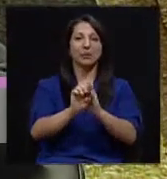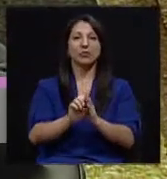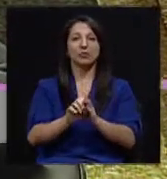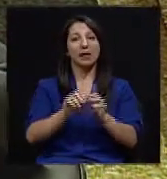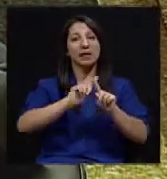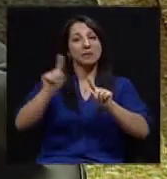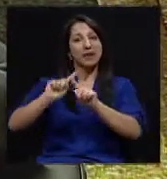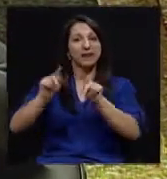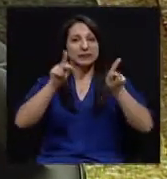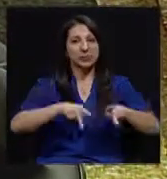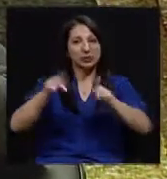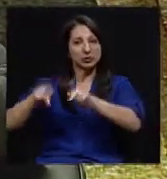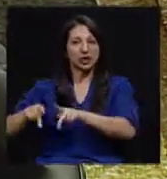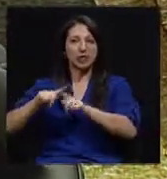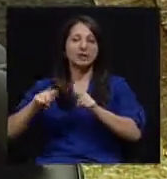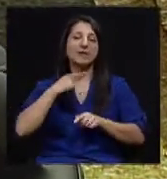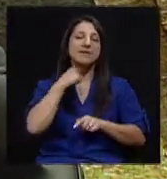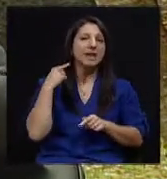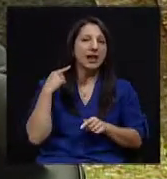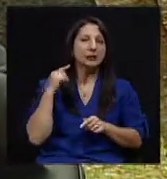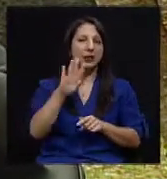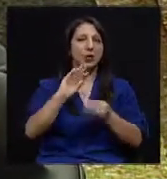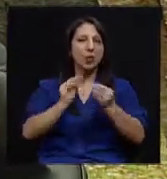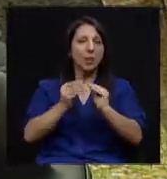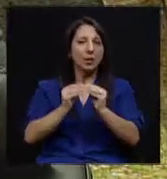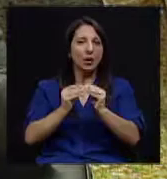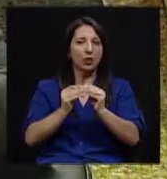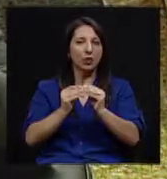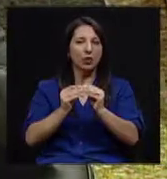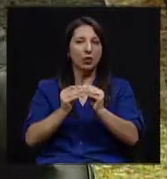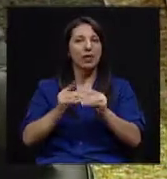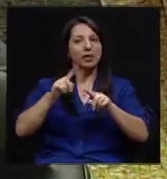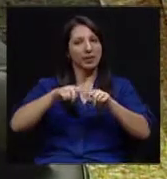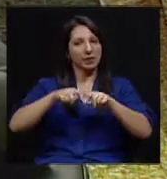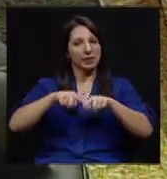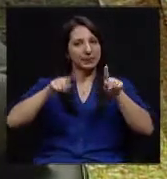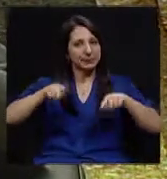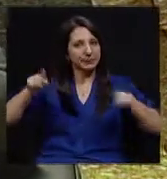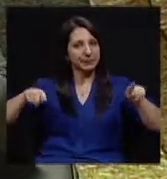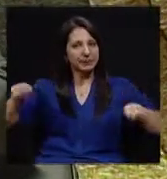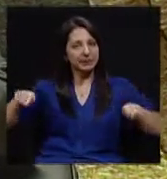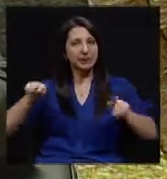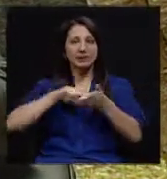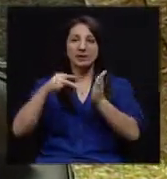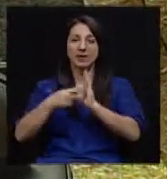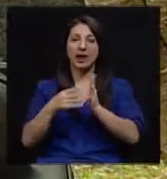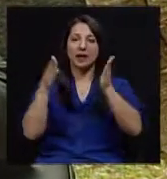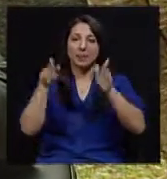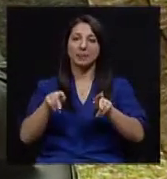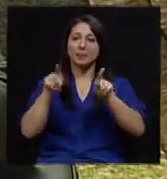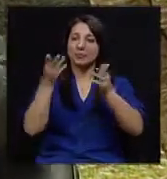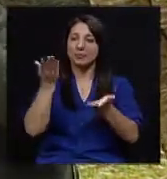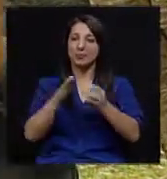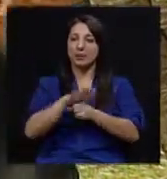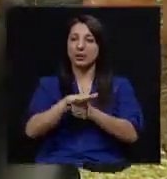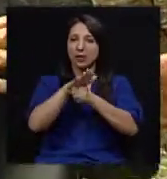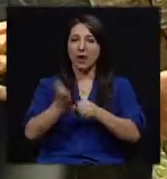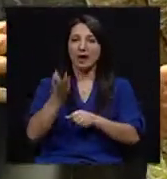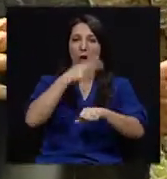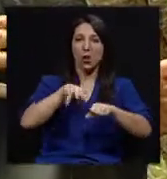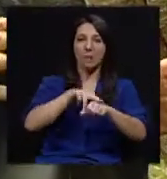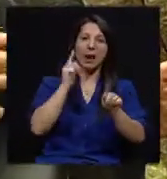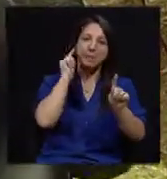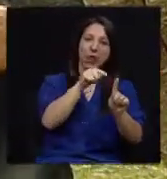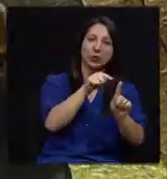personas son diferentes, el riesgo que ese número trae puede variar. Lo que significa que una presión arterial que puede ser